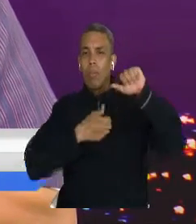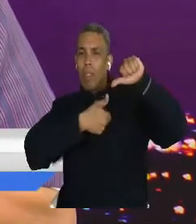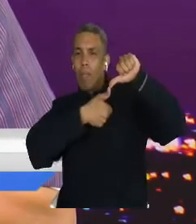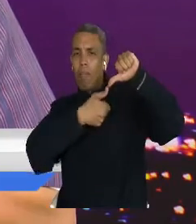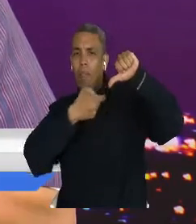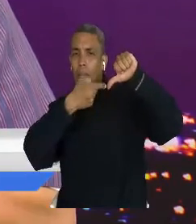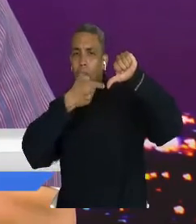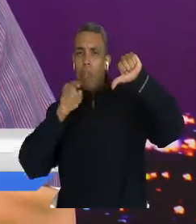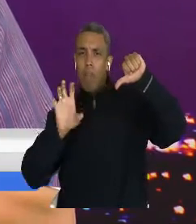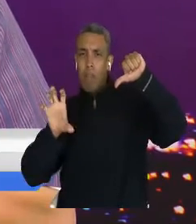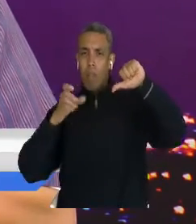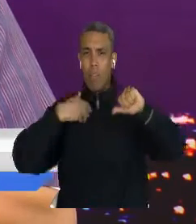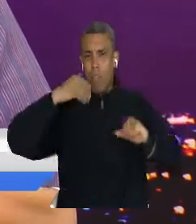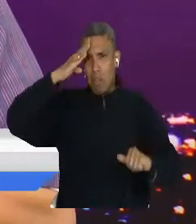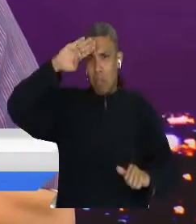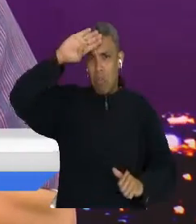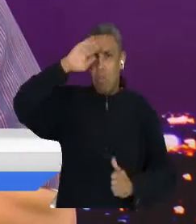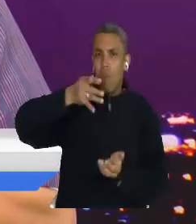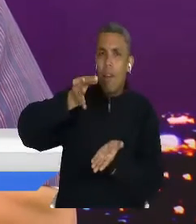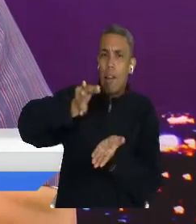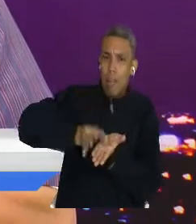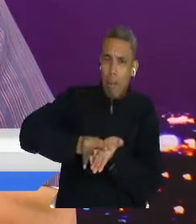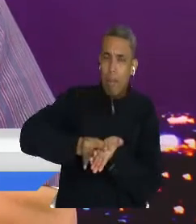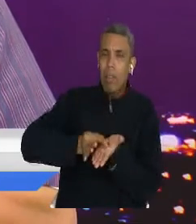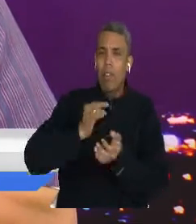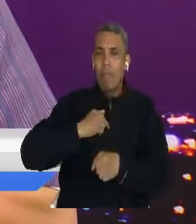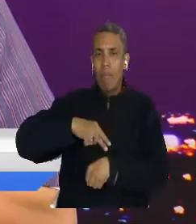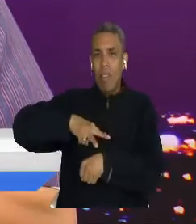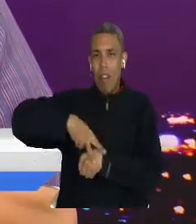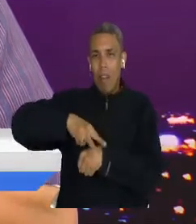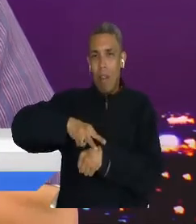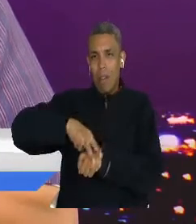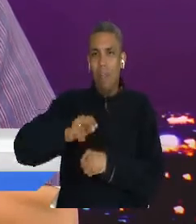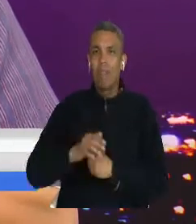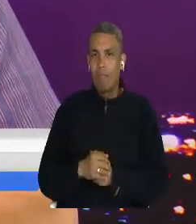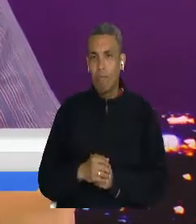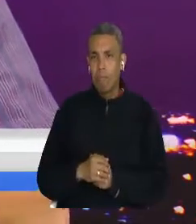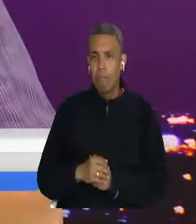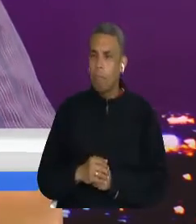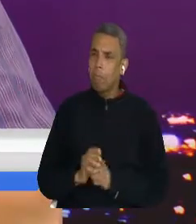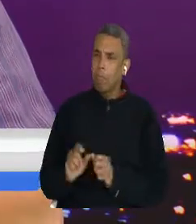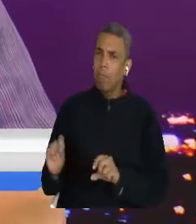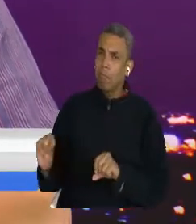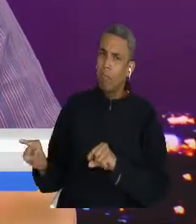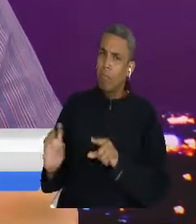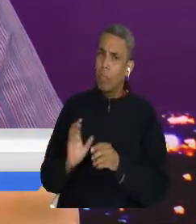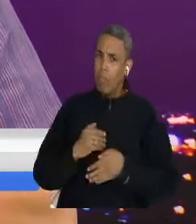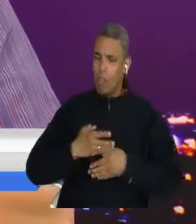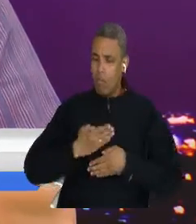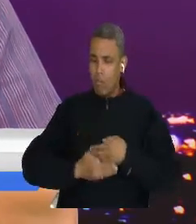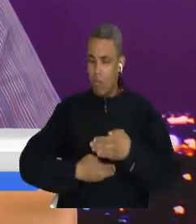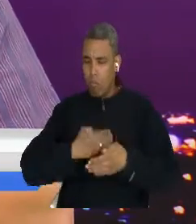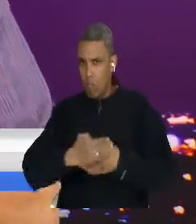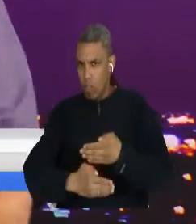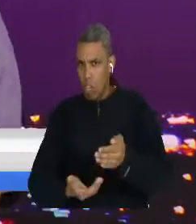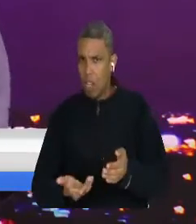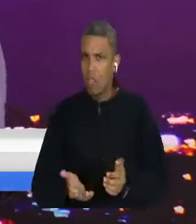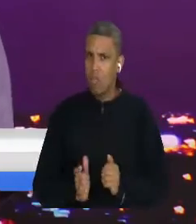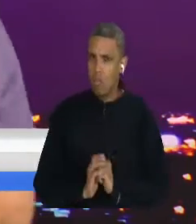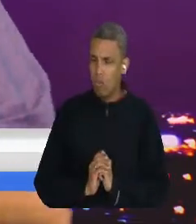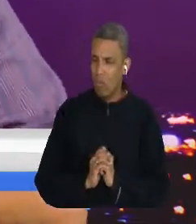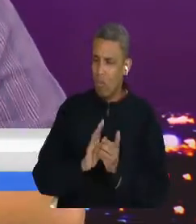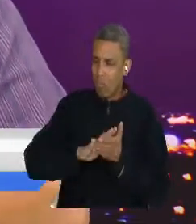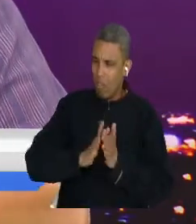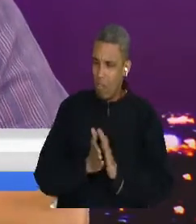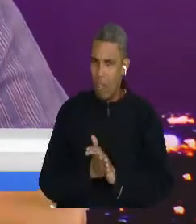que ya vamos a referenciar. Jimmy, usted lo permite, de cómo estos procesos se han vivido en otros lugares, especialmente en Centroamérica, pero